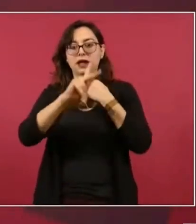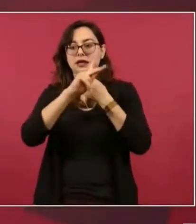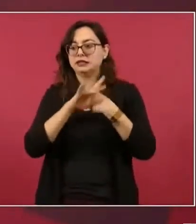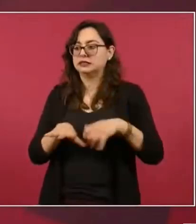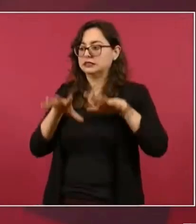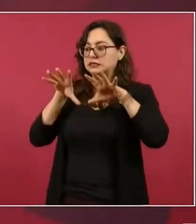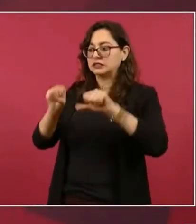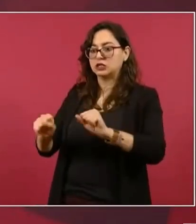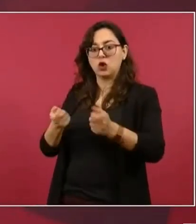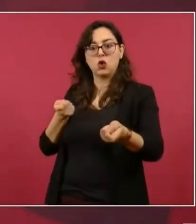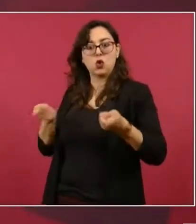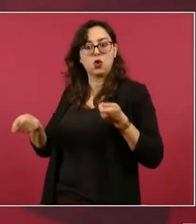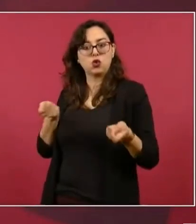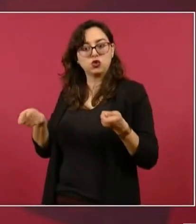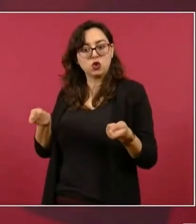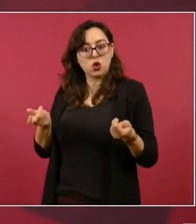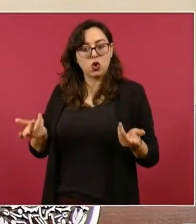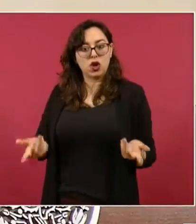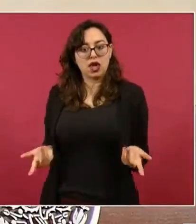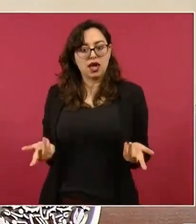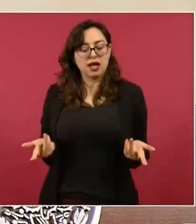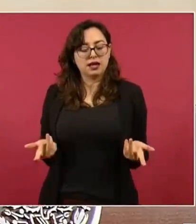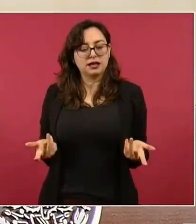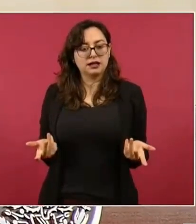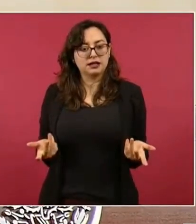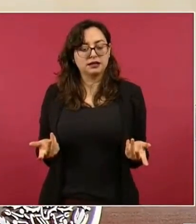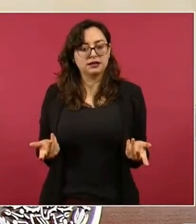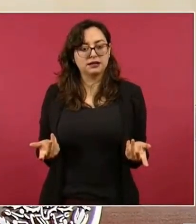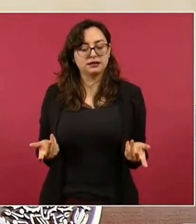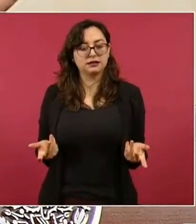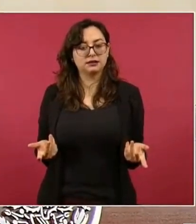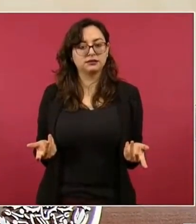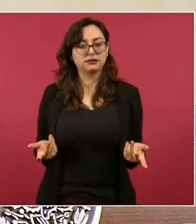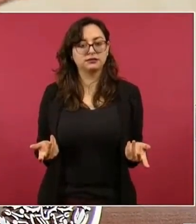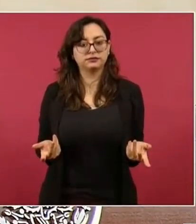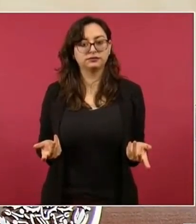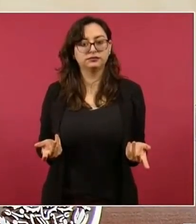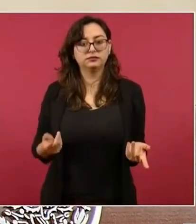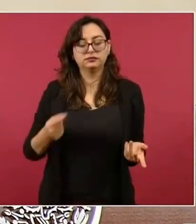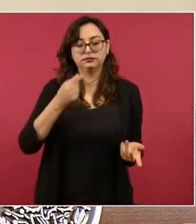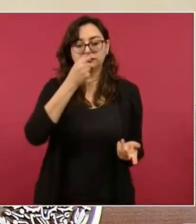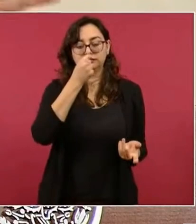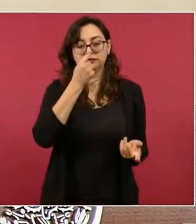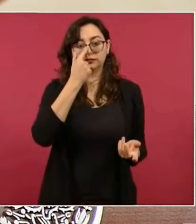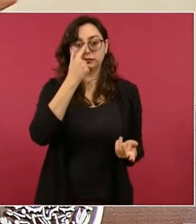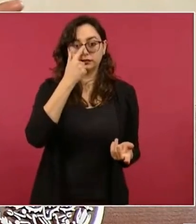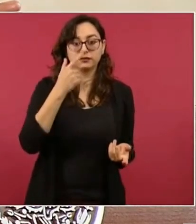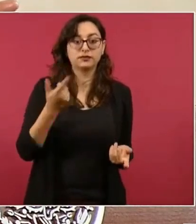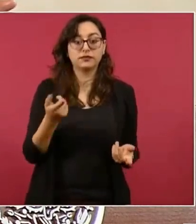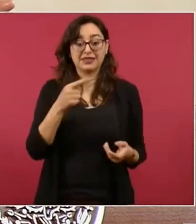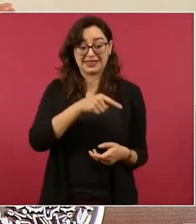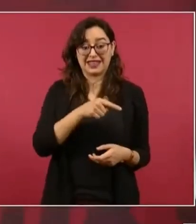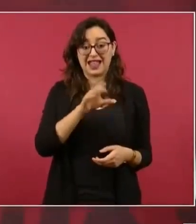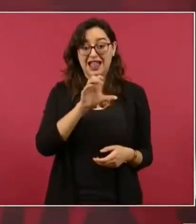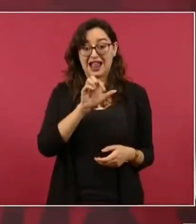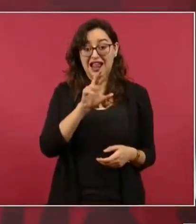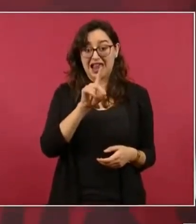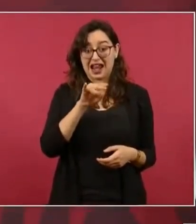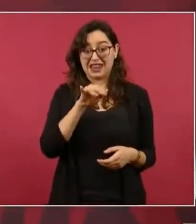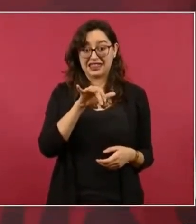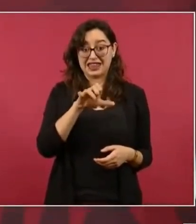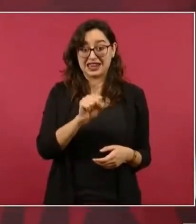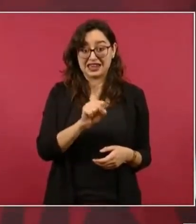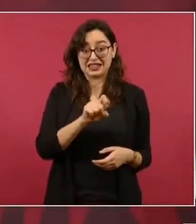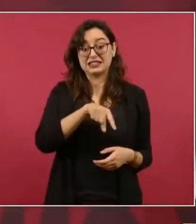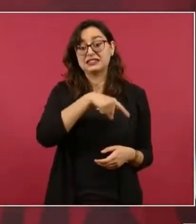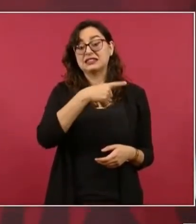nos salvamos de milagro porque se cancelan esos contratos riesgos con